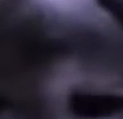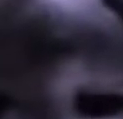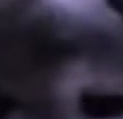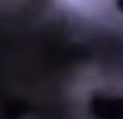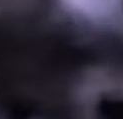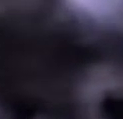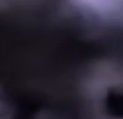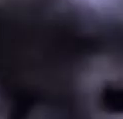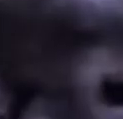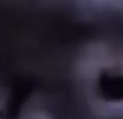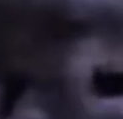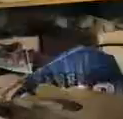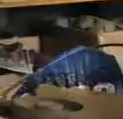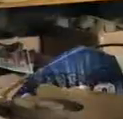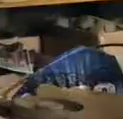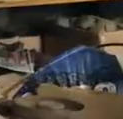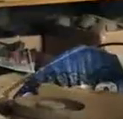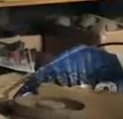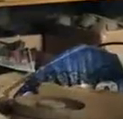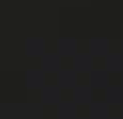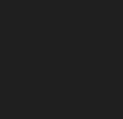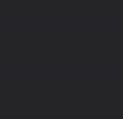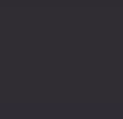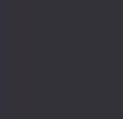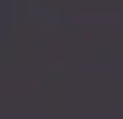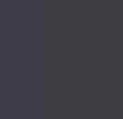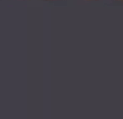aprendo, ¿por qué no usarlo? Todos podemos hacerlo.